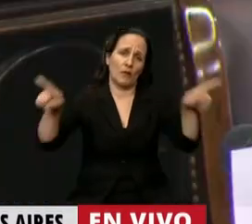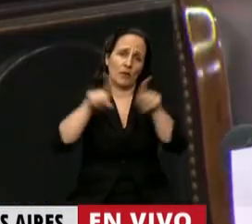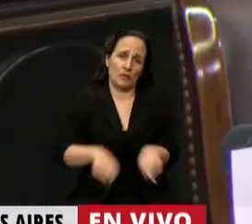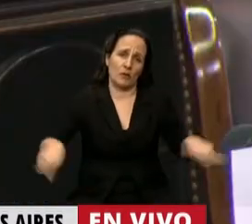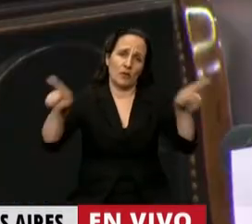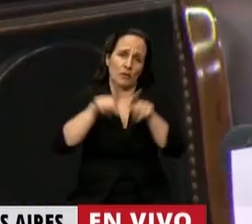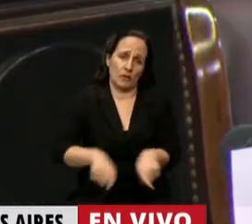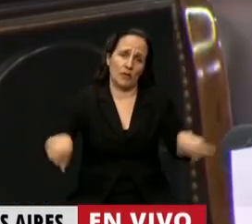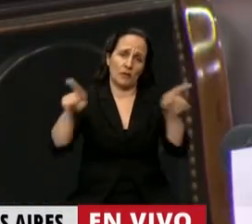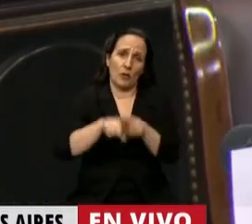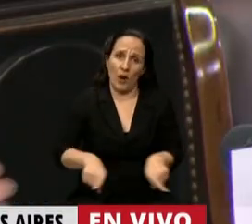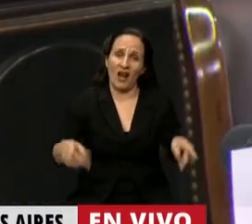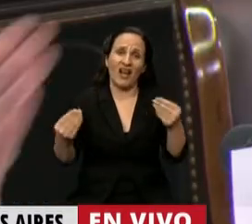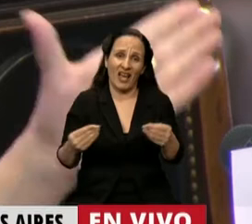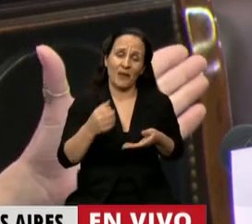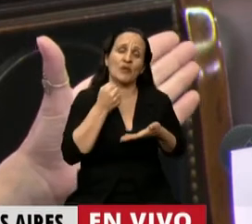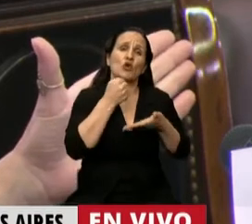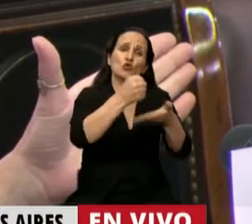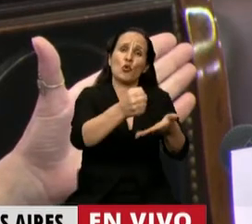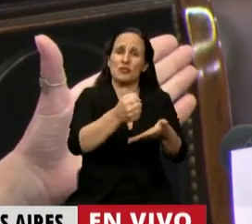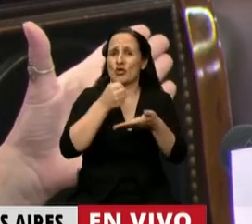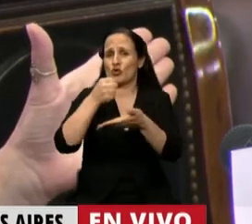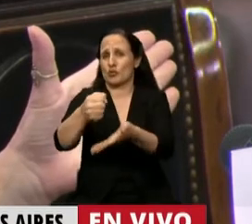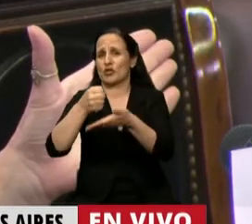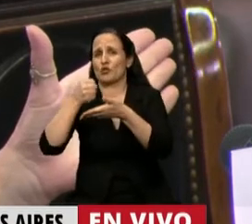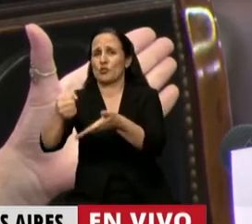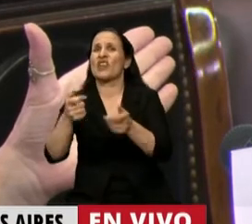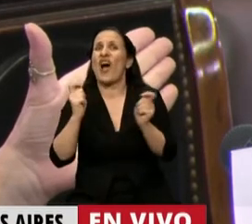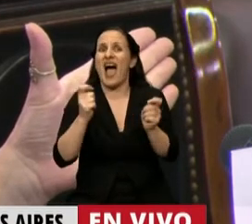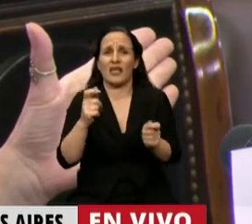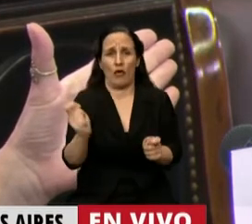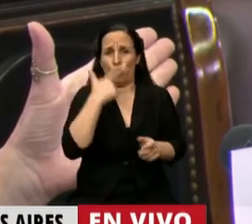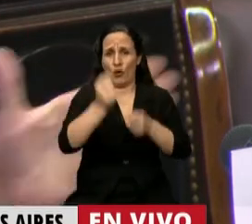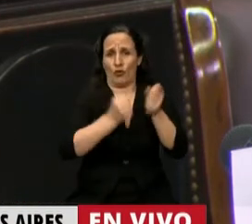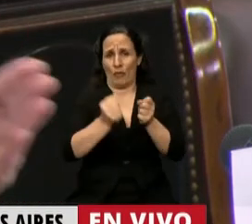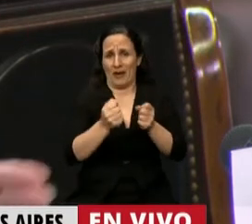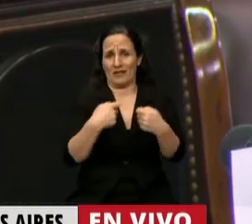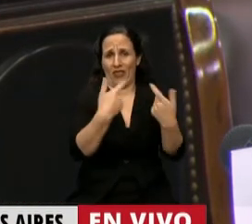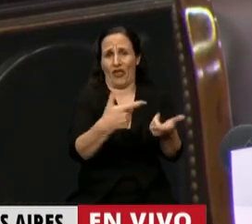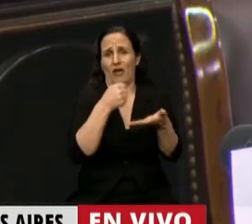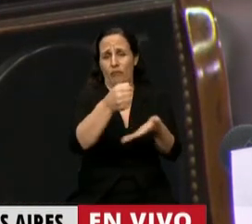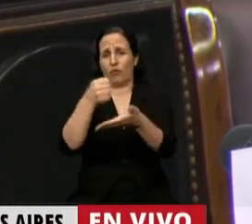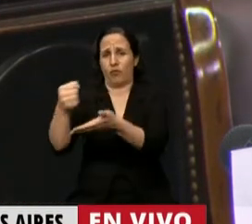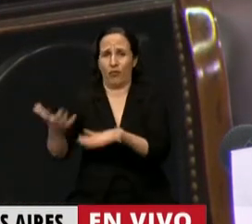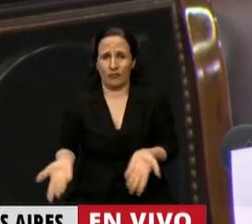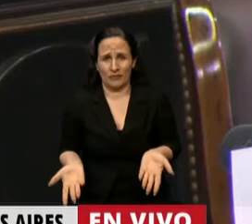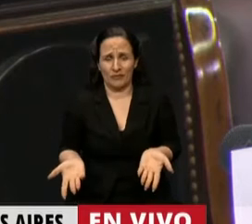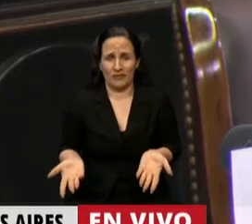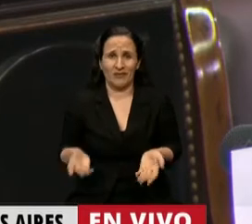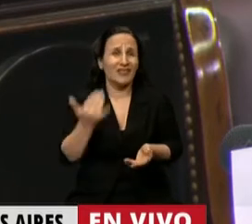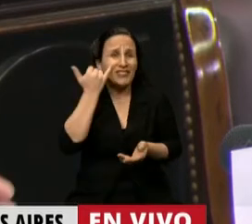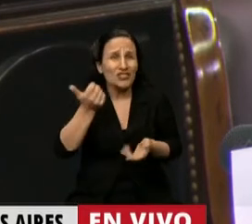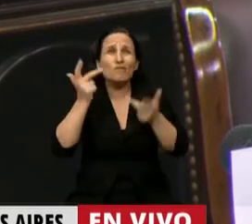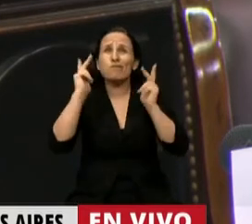mismos ejes. ¿Cuáles son? Subsidios a granel, a las patronales. Insisten con algo que ya